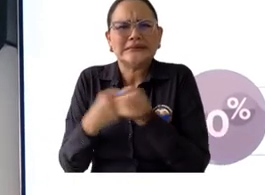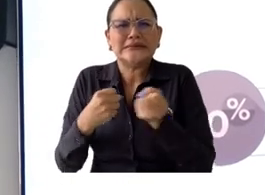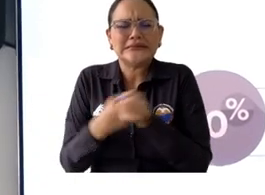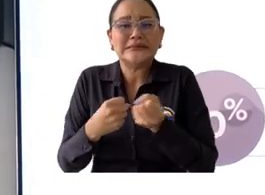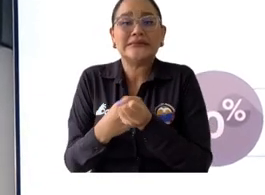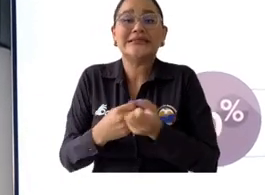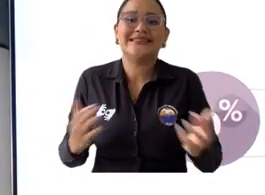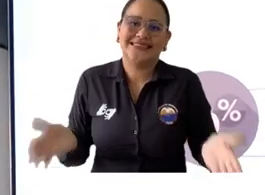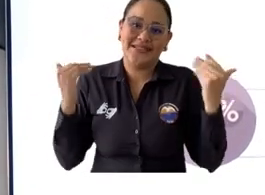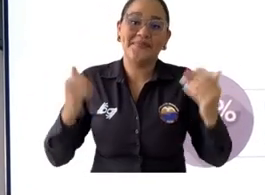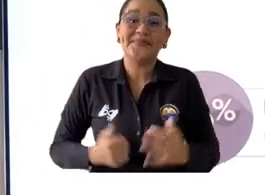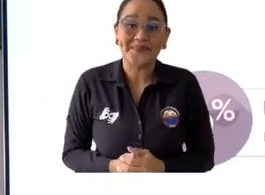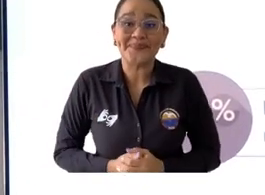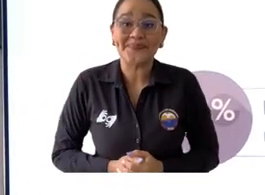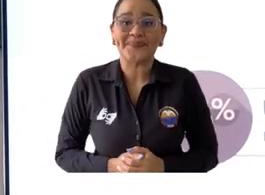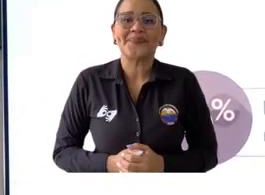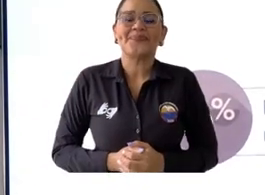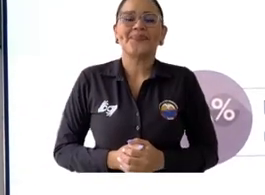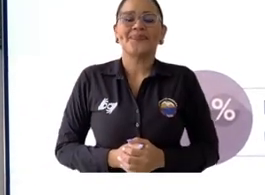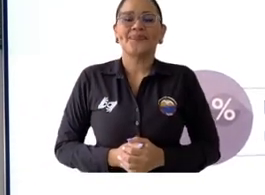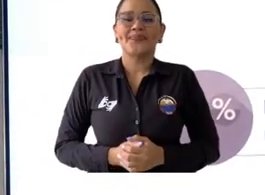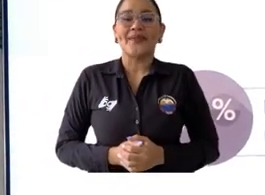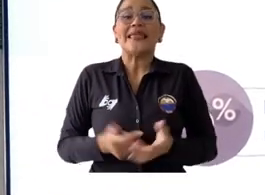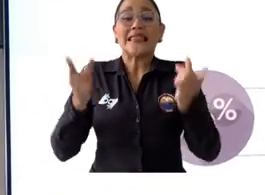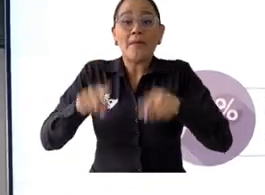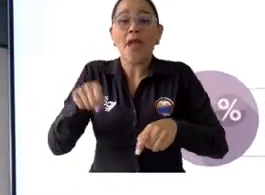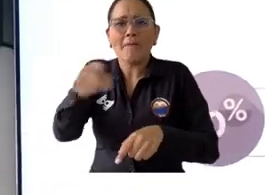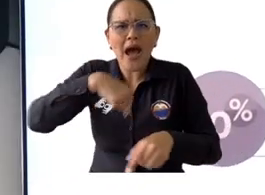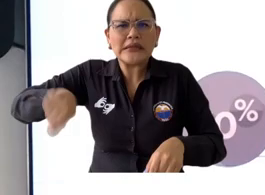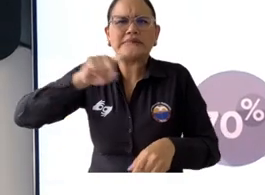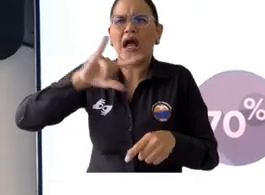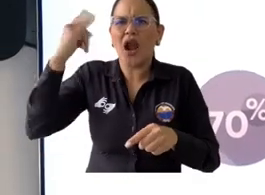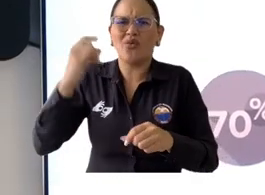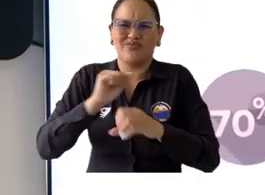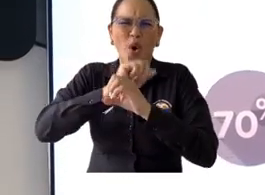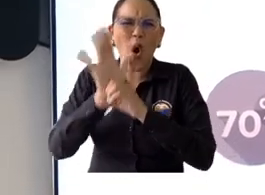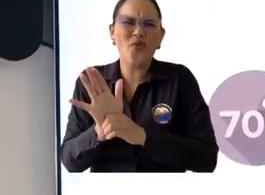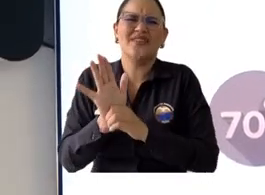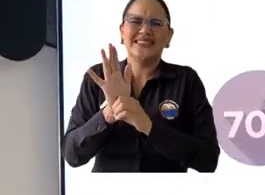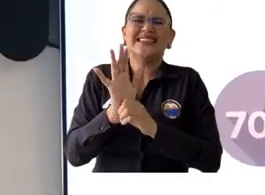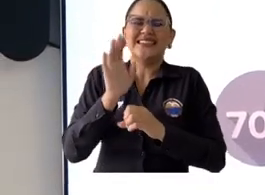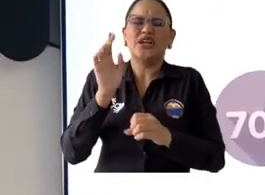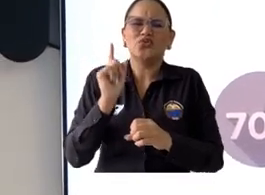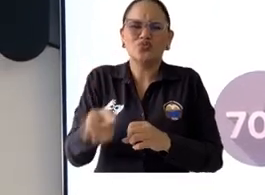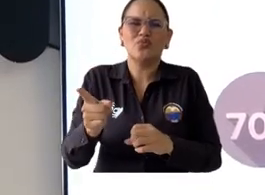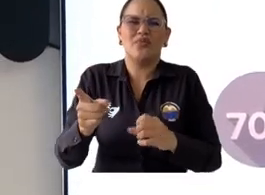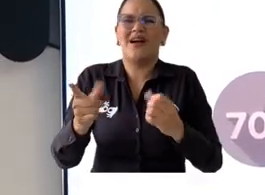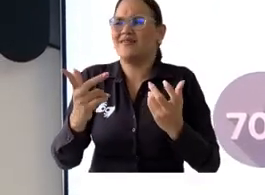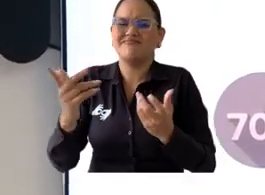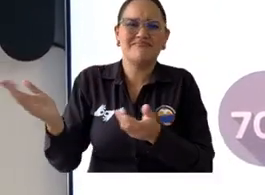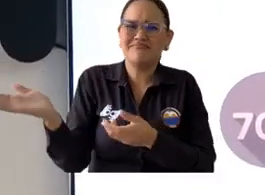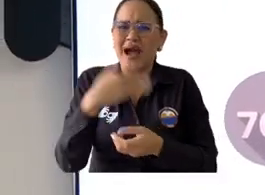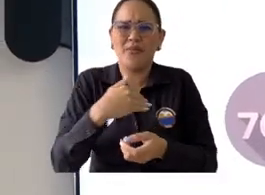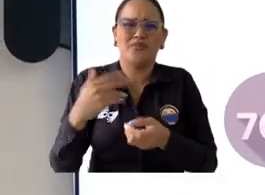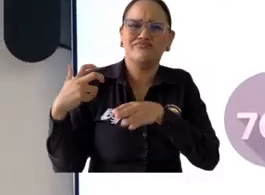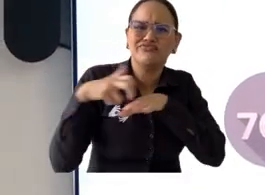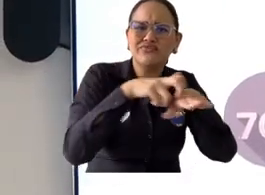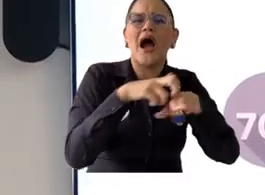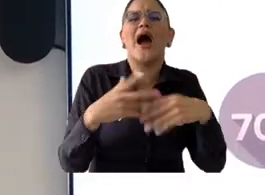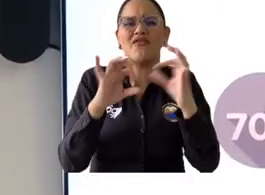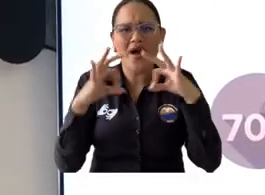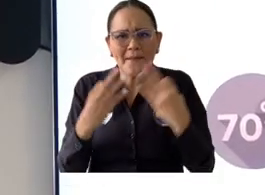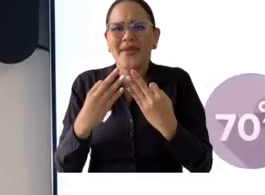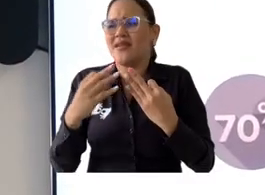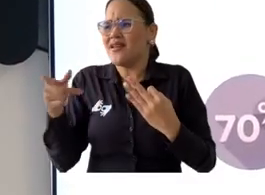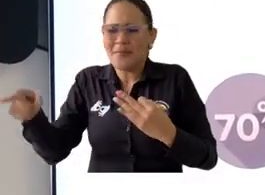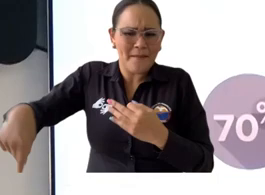Ahorita tenemos una situación, mil 918 estudiantes pierden el derecho a la matrícula cero debido a que han